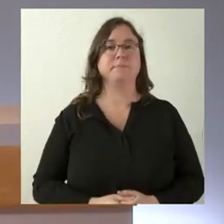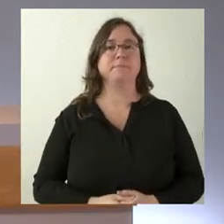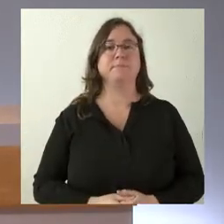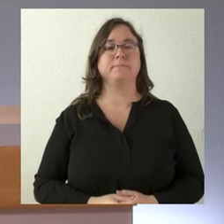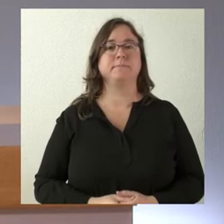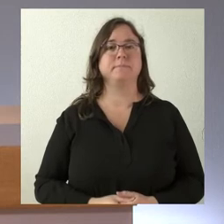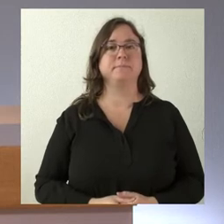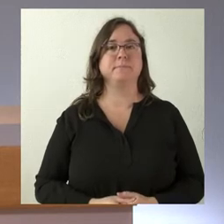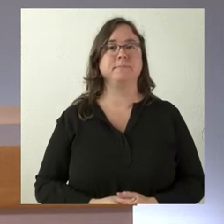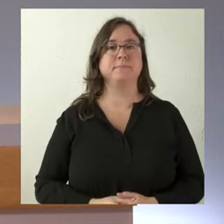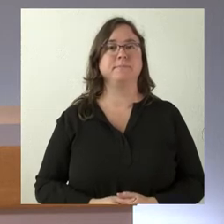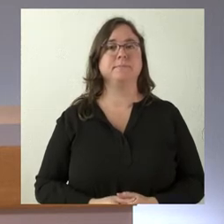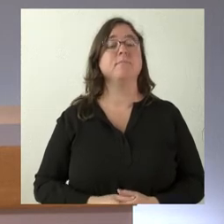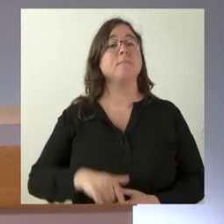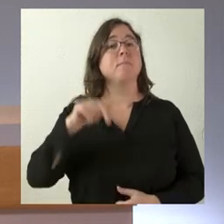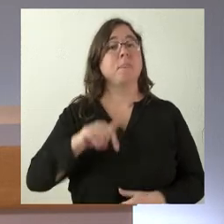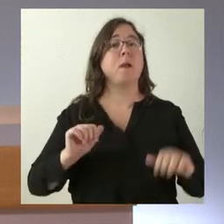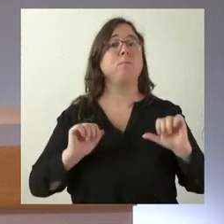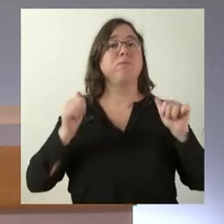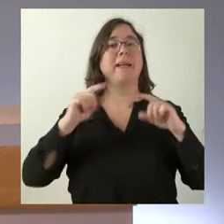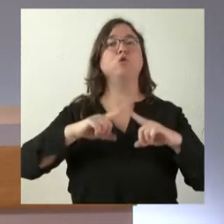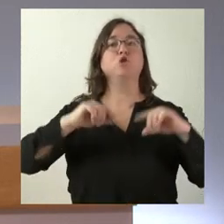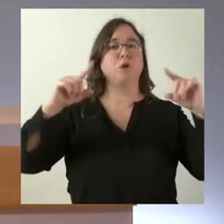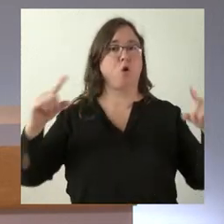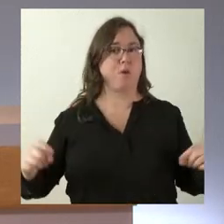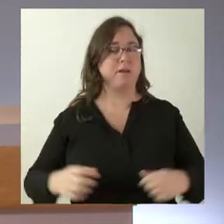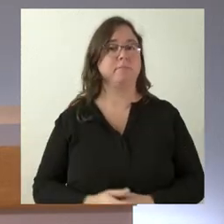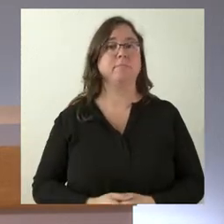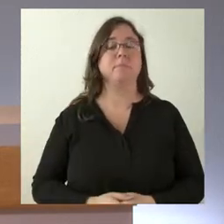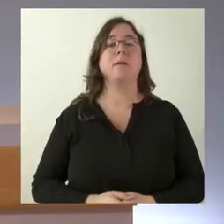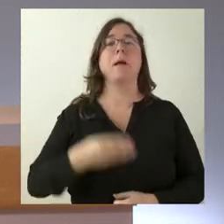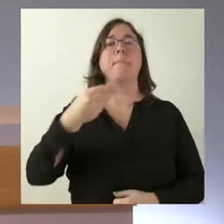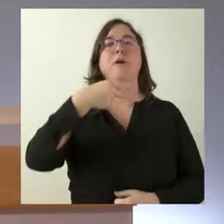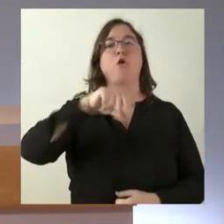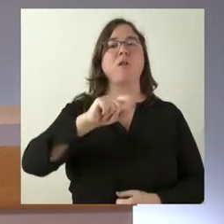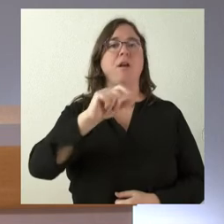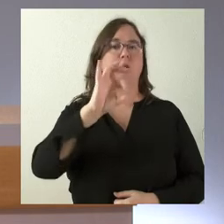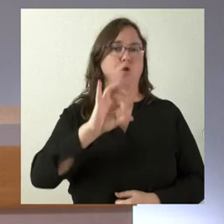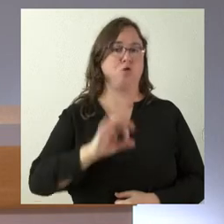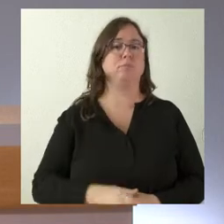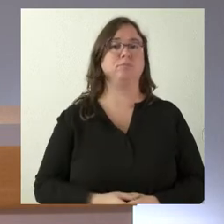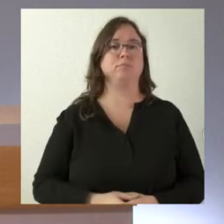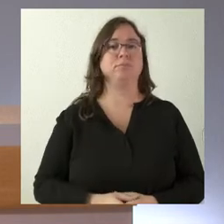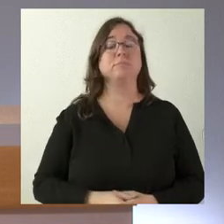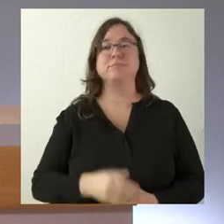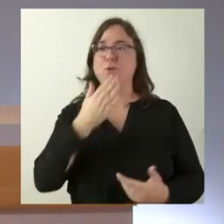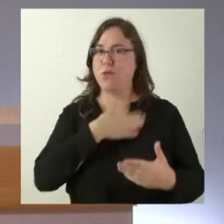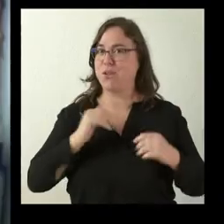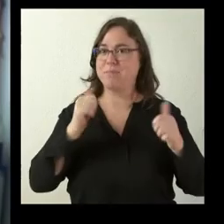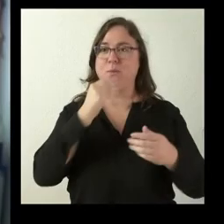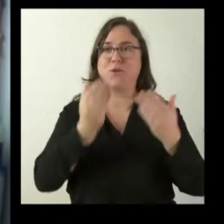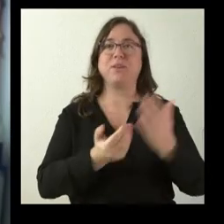telemática. Hoy lo vamos a iniciar. En Segovia, con Begoña Rincón, de Segovia Udaz. Cuando quieras, Begoña, buenos días.